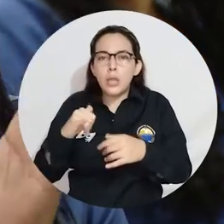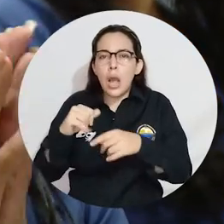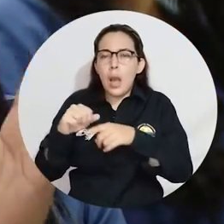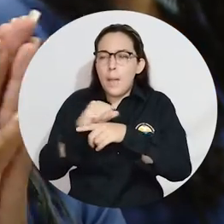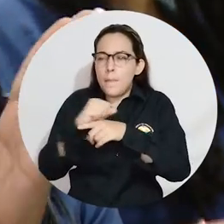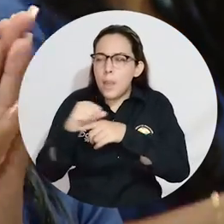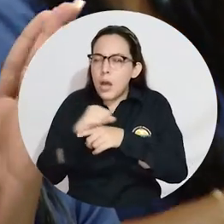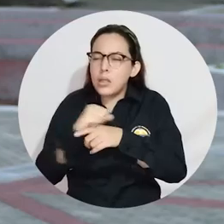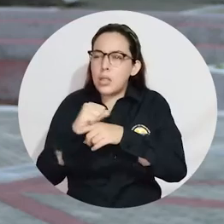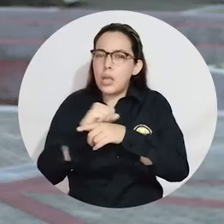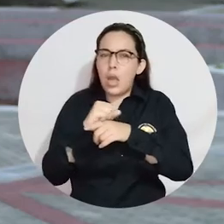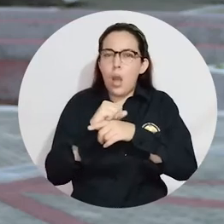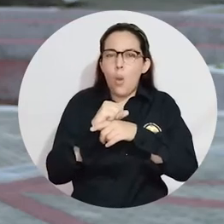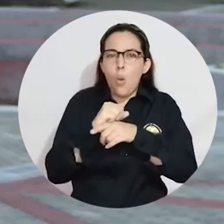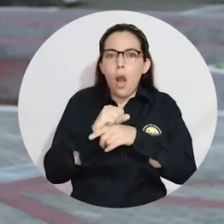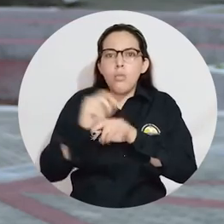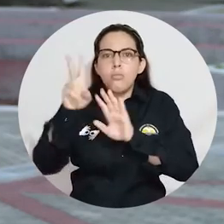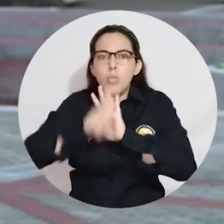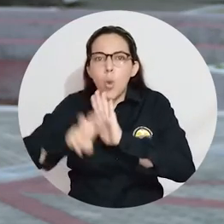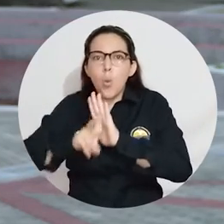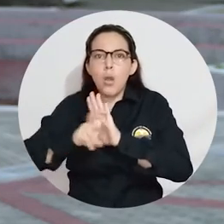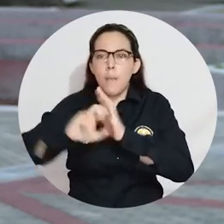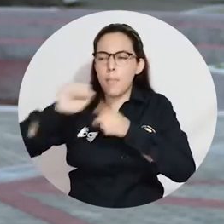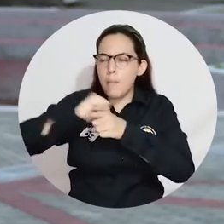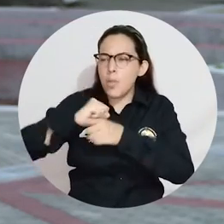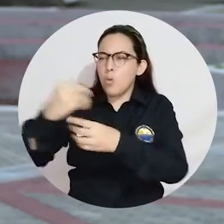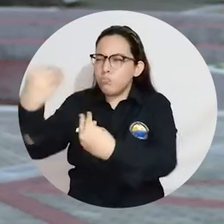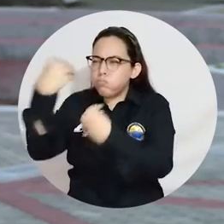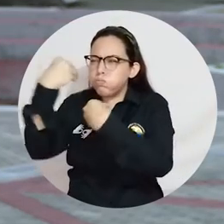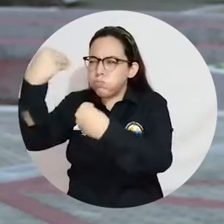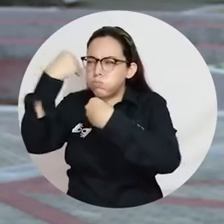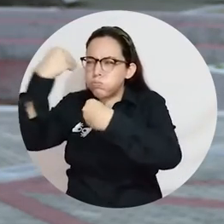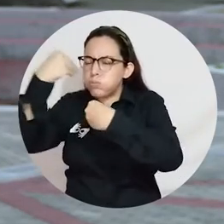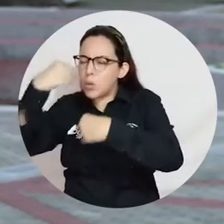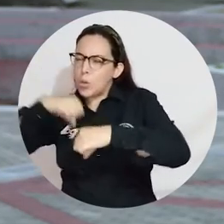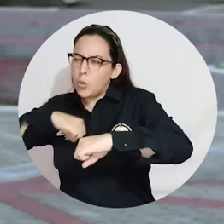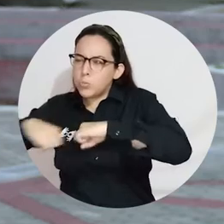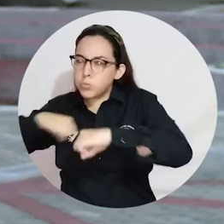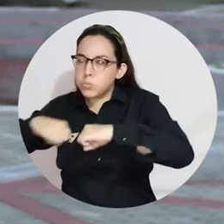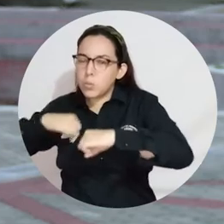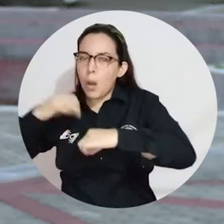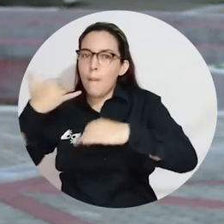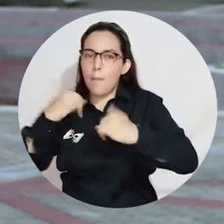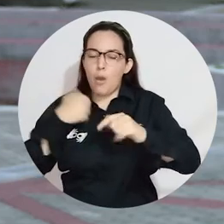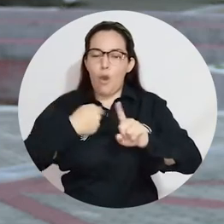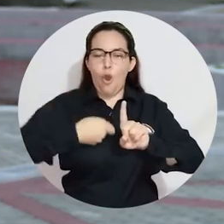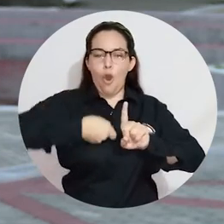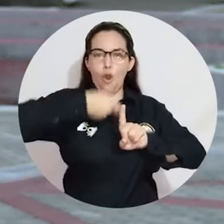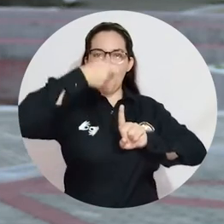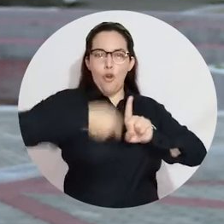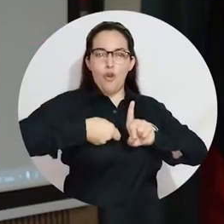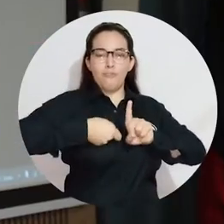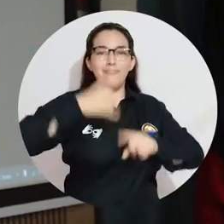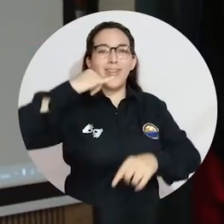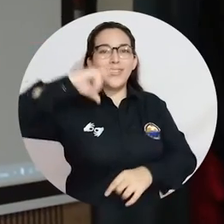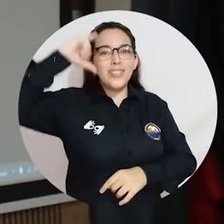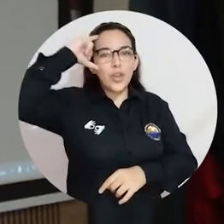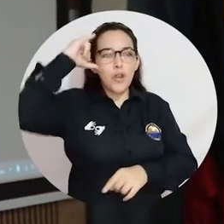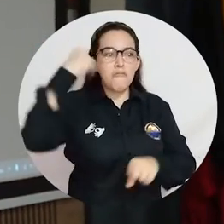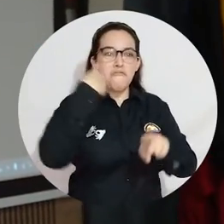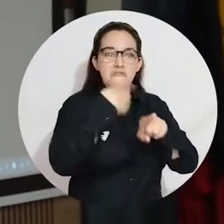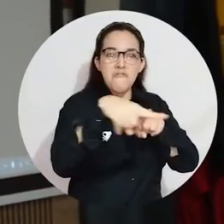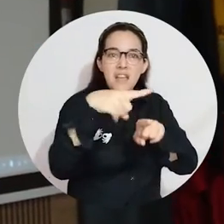de haber estado en las prácticas preparándose teórica y prácticamente para desempeñar su rol como